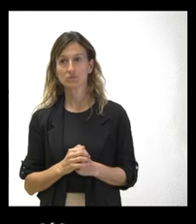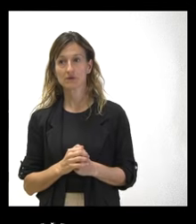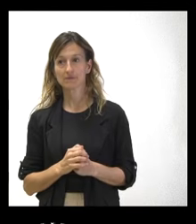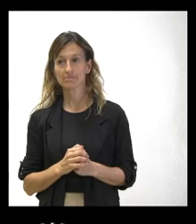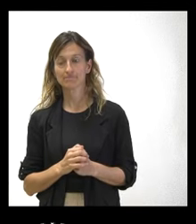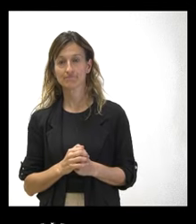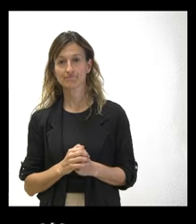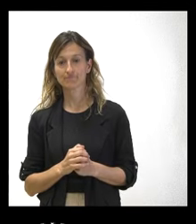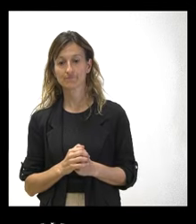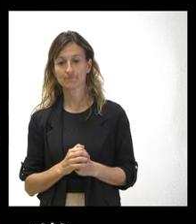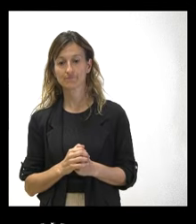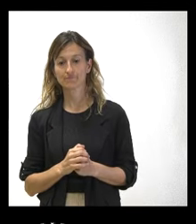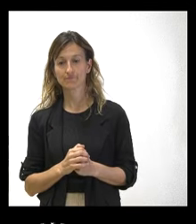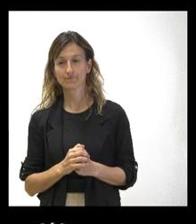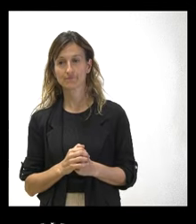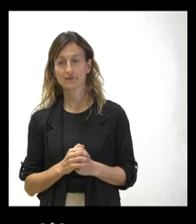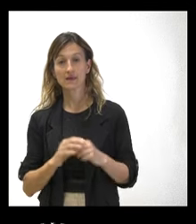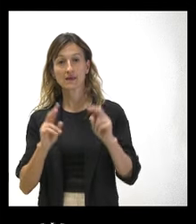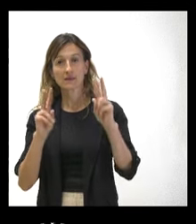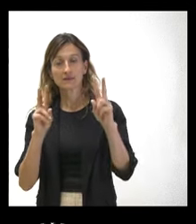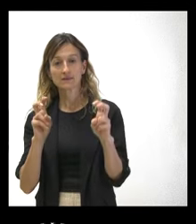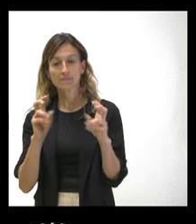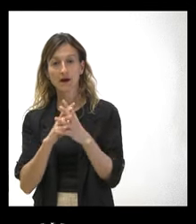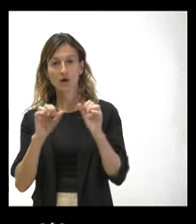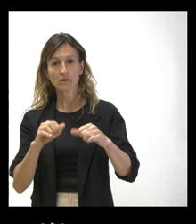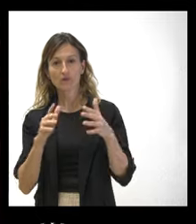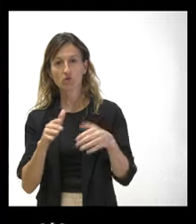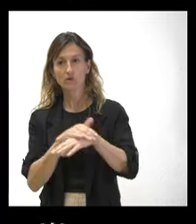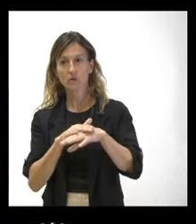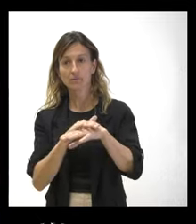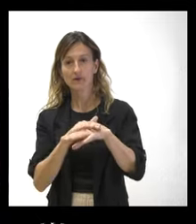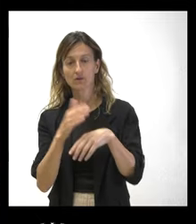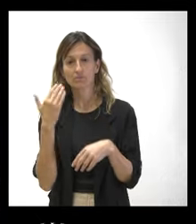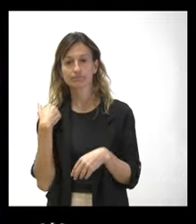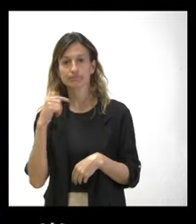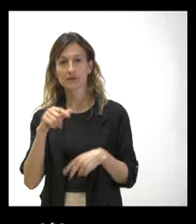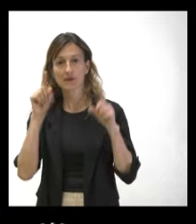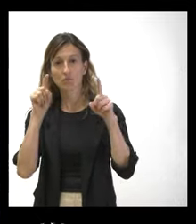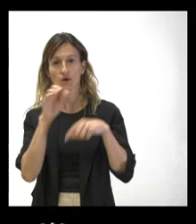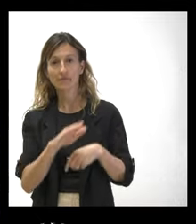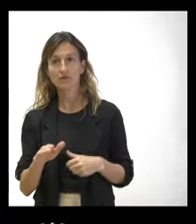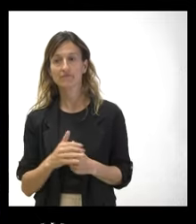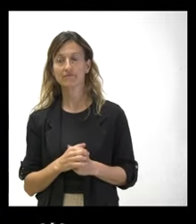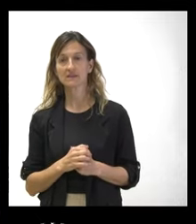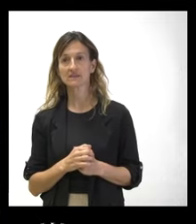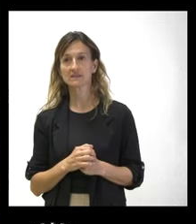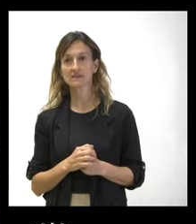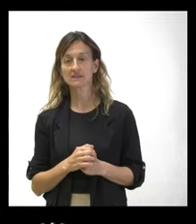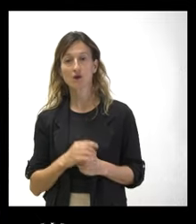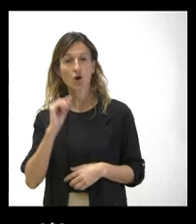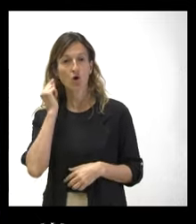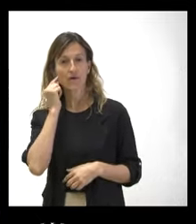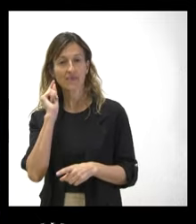los acuerdos del Consejo de Gobierno de la semana pasada y esta respecto a la educación infantil y críticas que he oído por ahí,